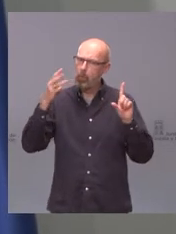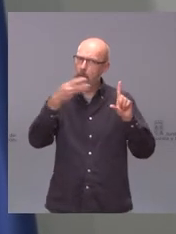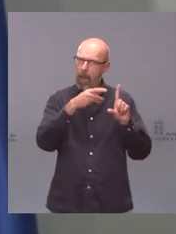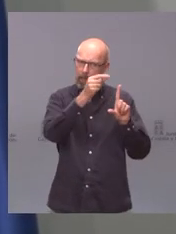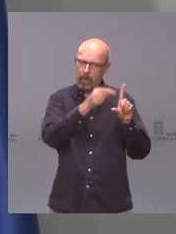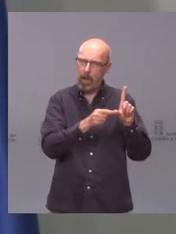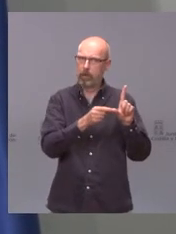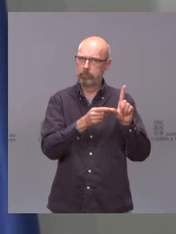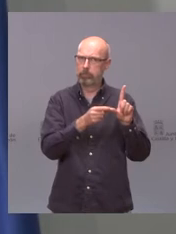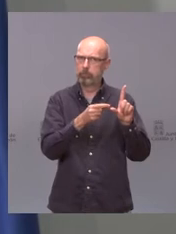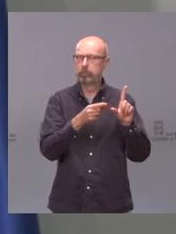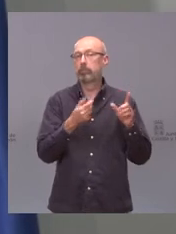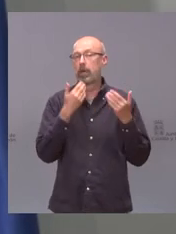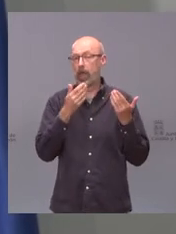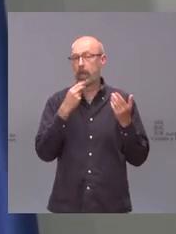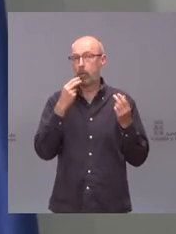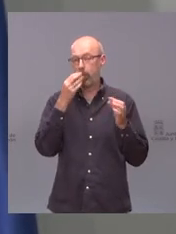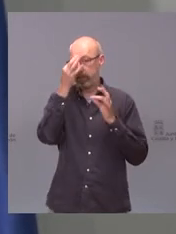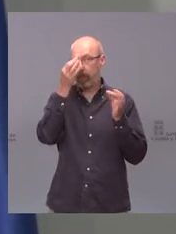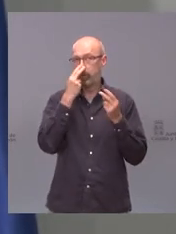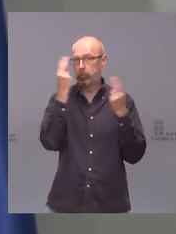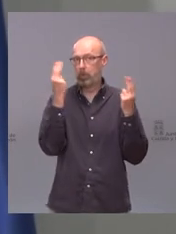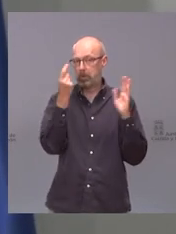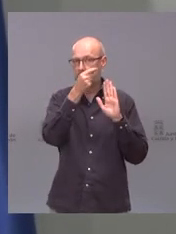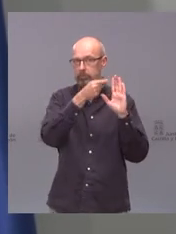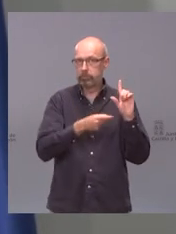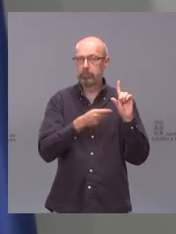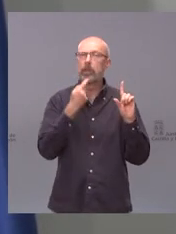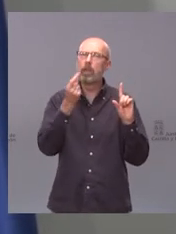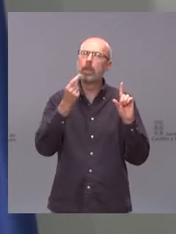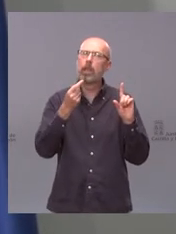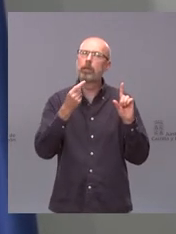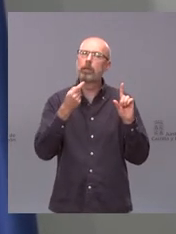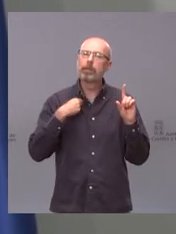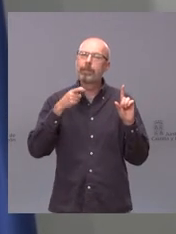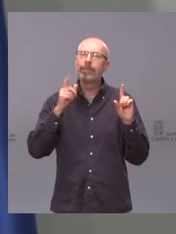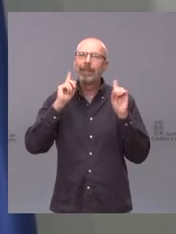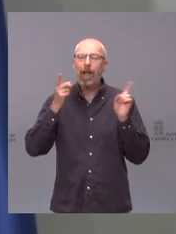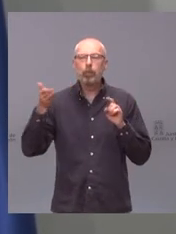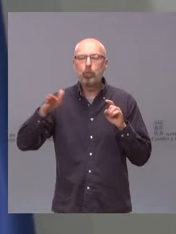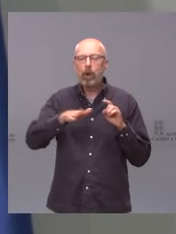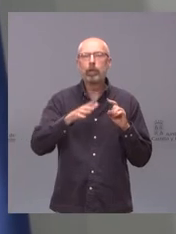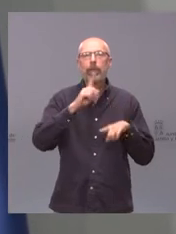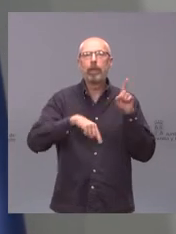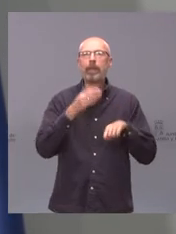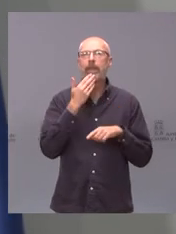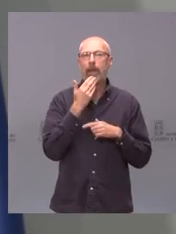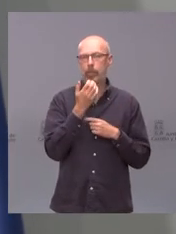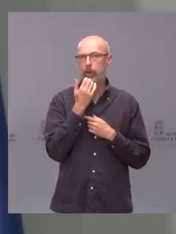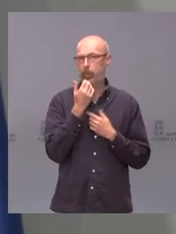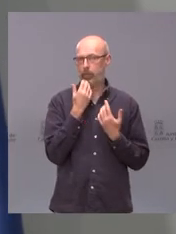ventajas insisto de tener los datos abiertos tenemos publicada la mortalidad por grupos de edad mayores de 80 años